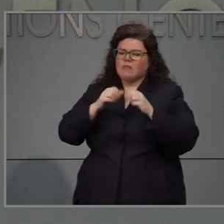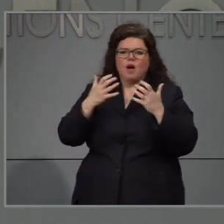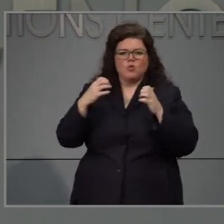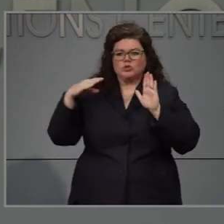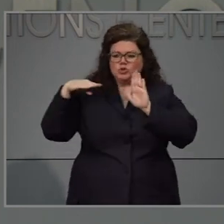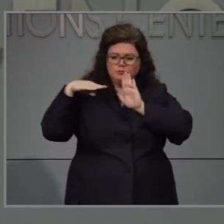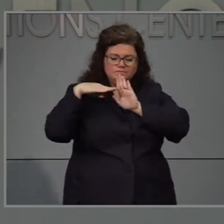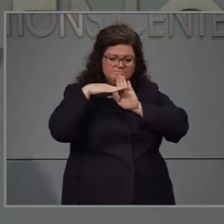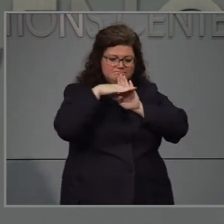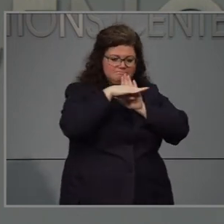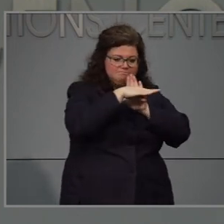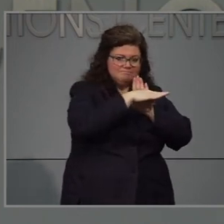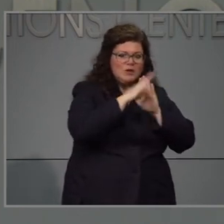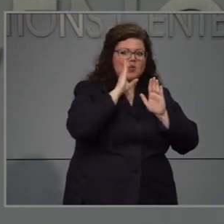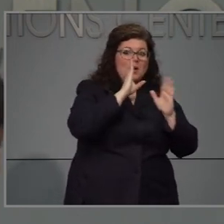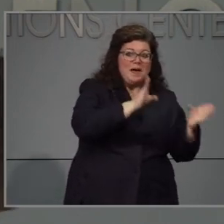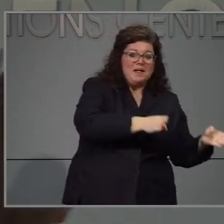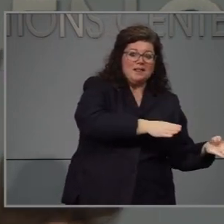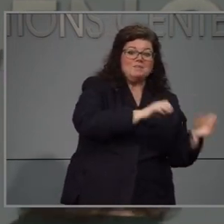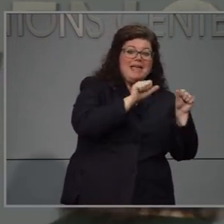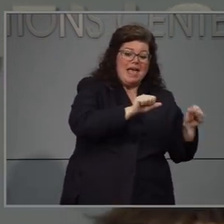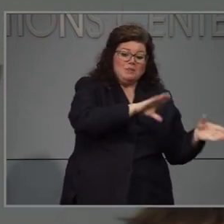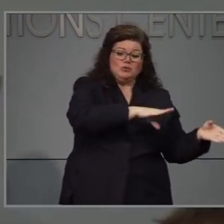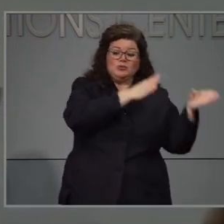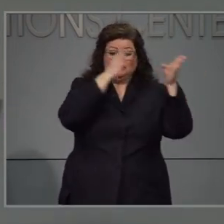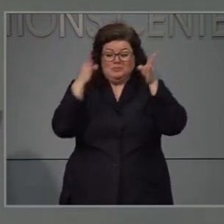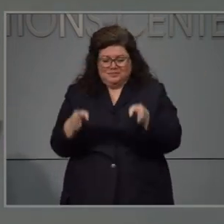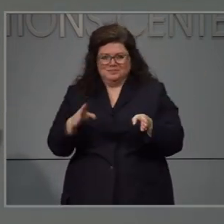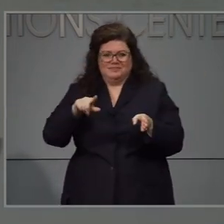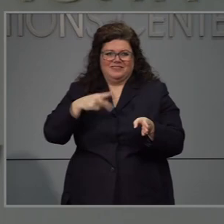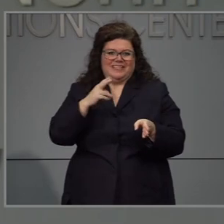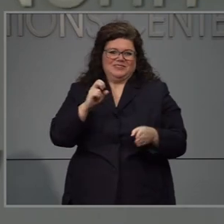podremos pasar a la fase dos. Gracias.